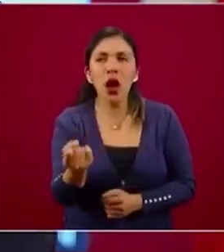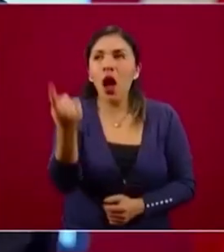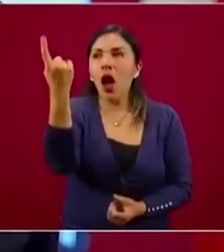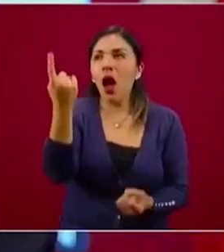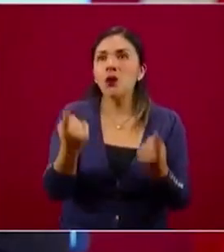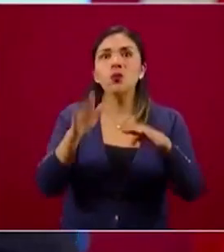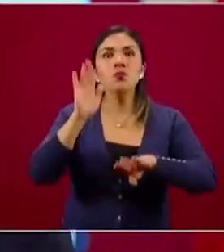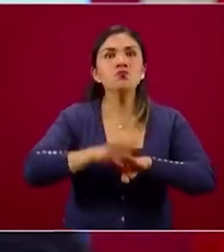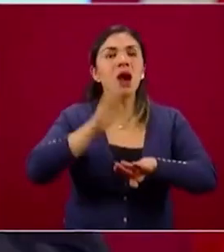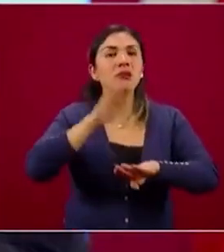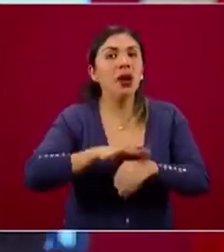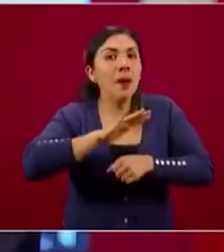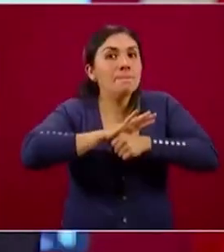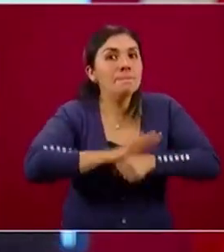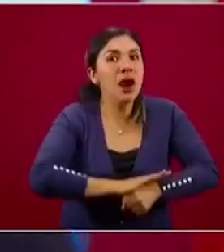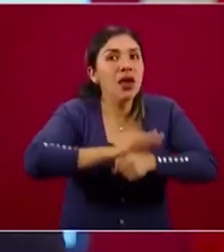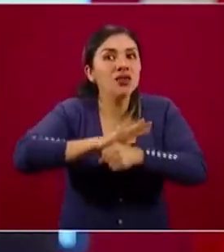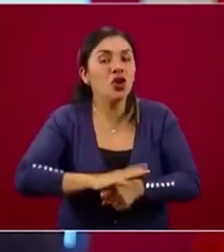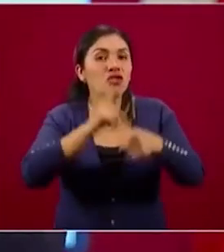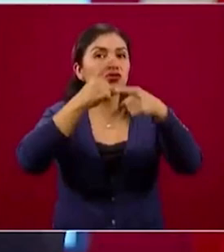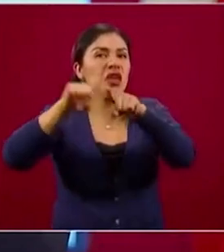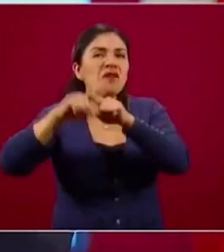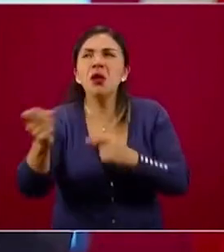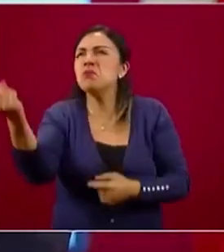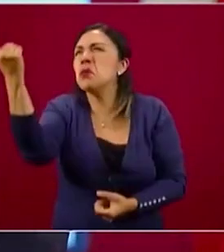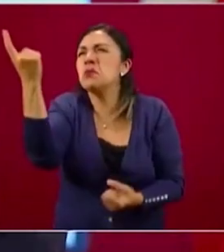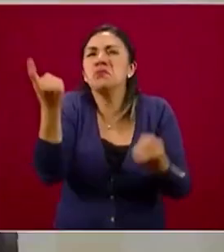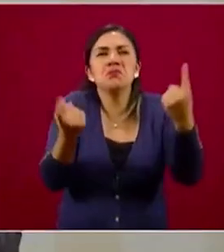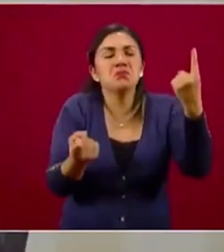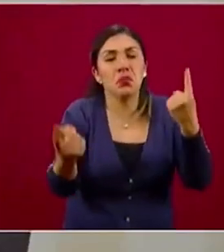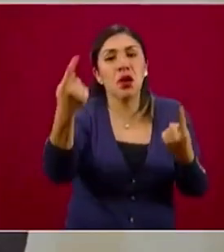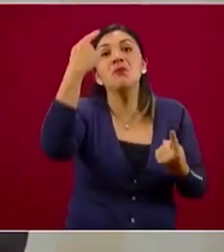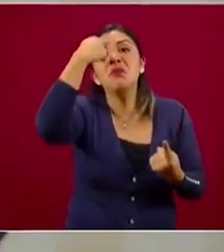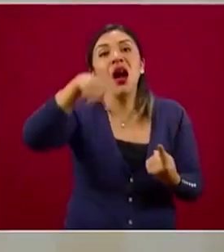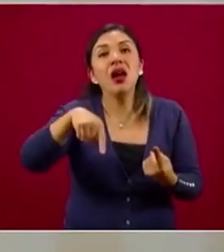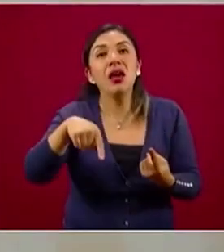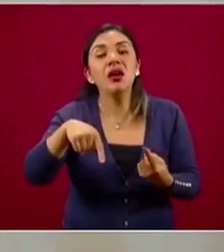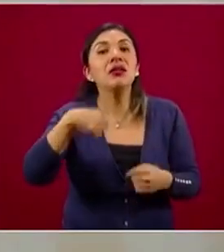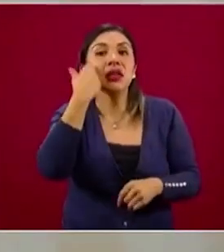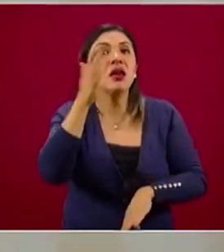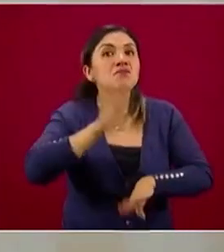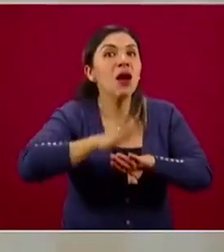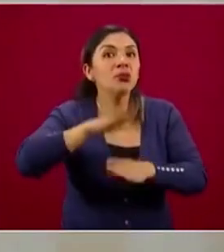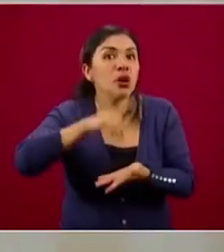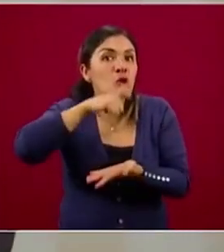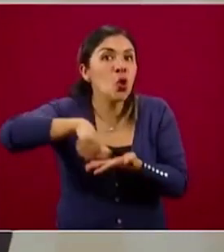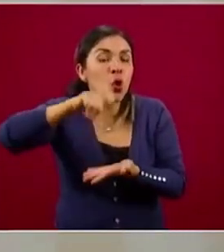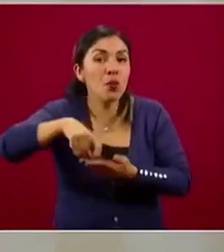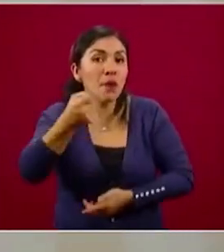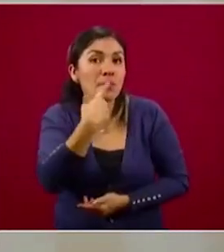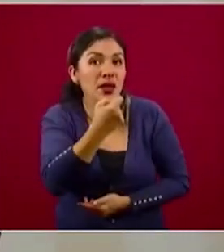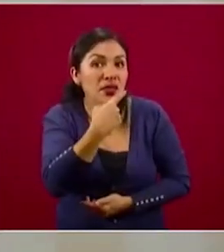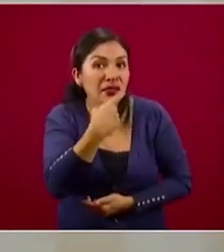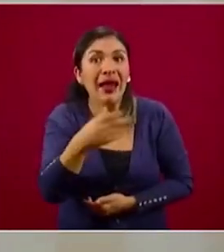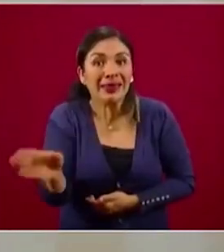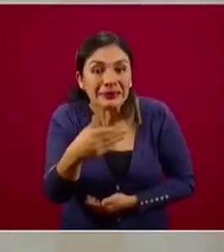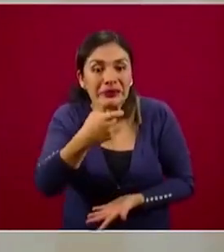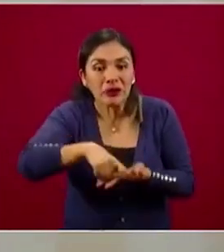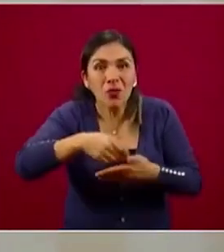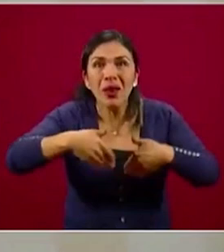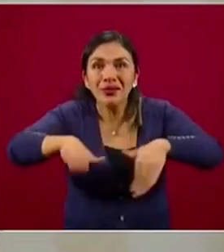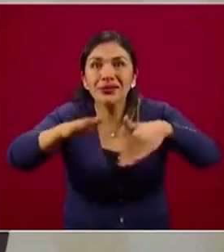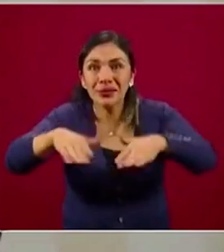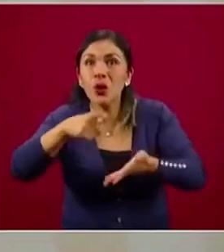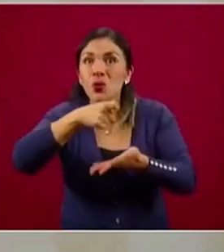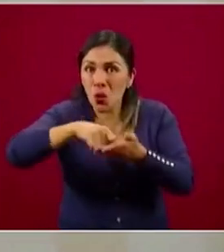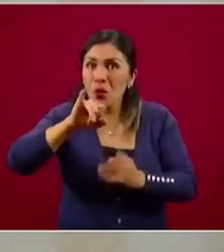a haber presiones de distintas orígenes para que se adquiere ese medicamento o para que se compre ese